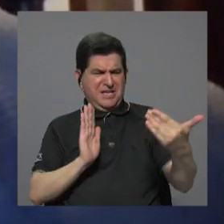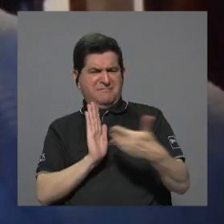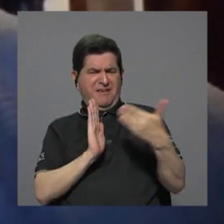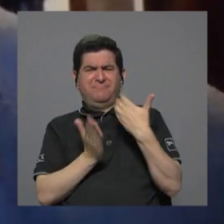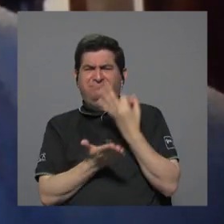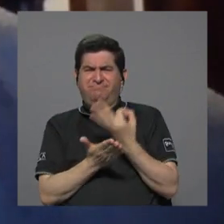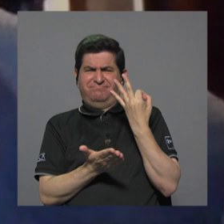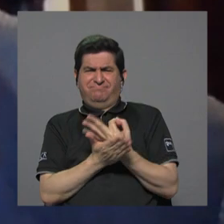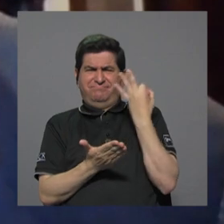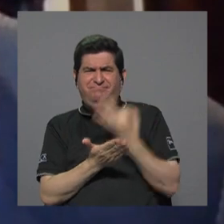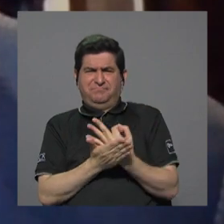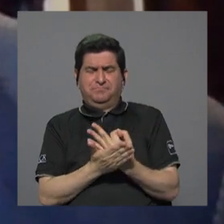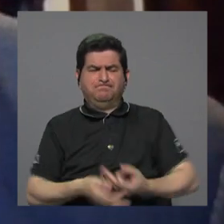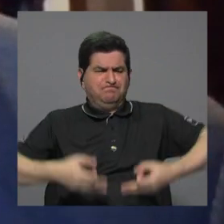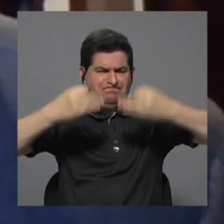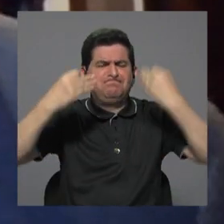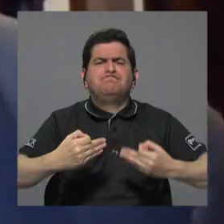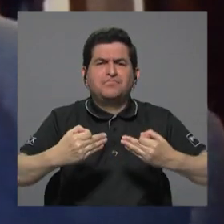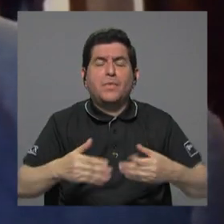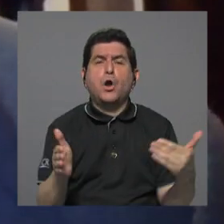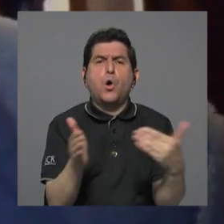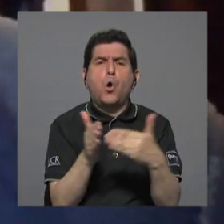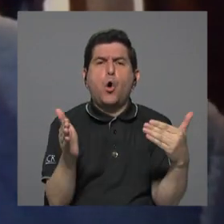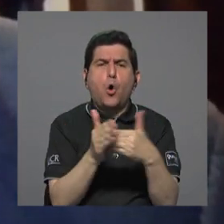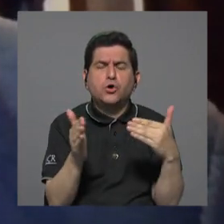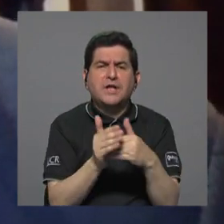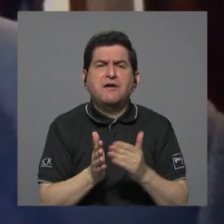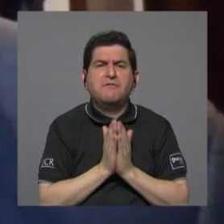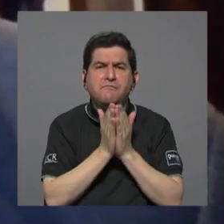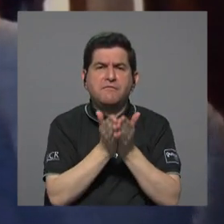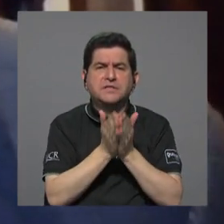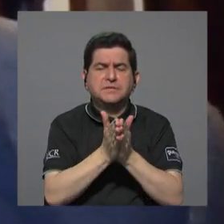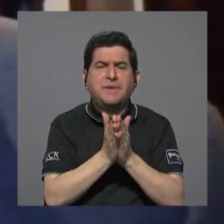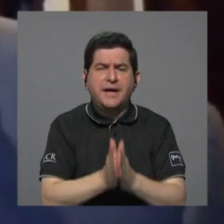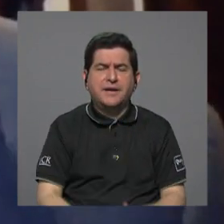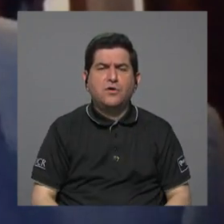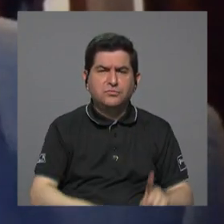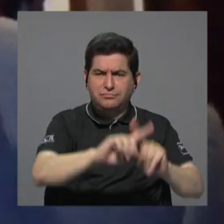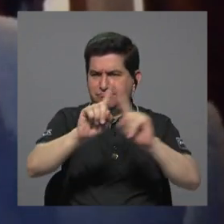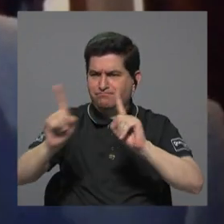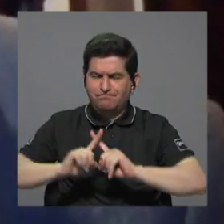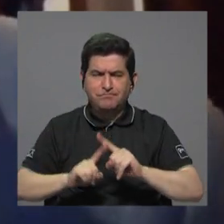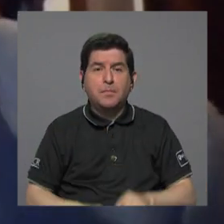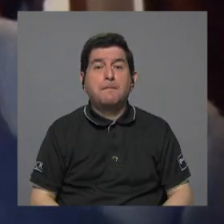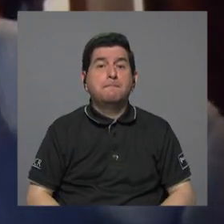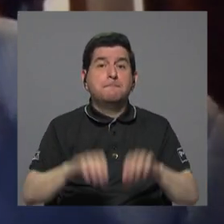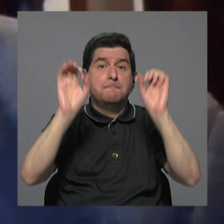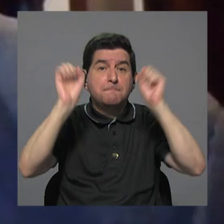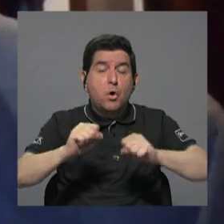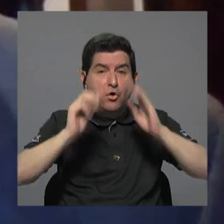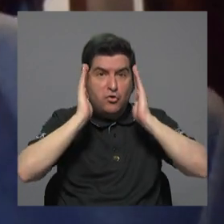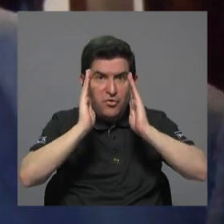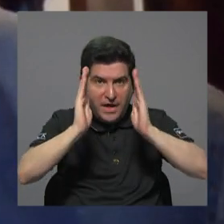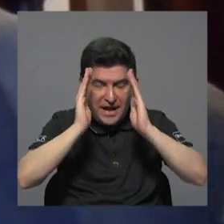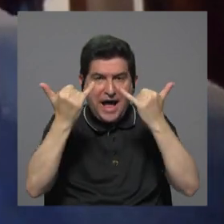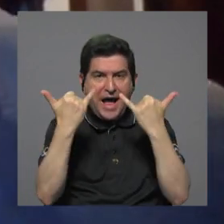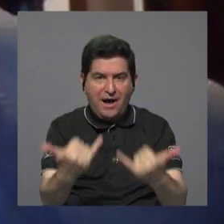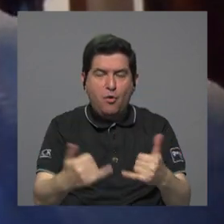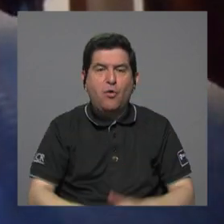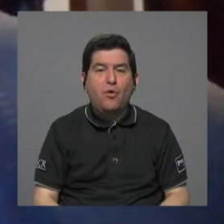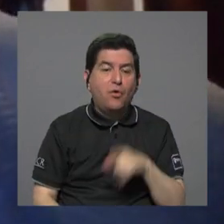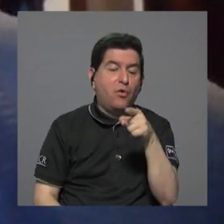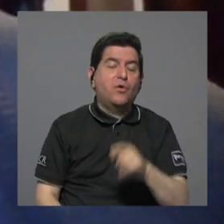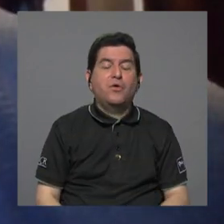finanzas tomaron la decisión de volver a traer barcos mixtos para que fueran atendidos en las